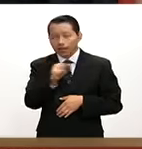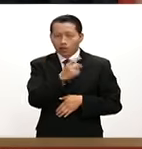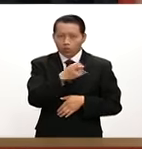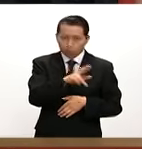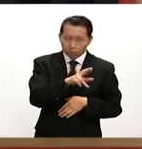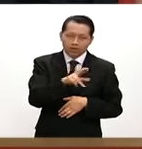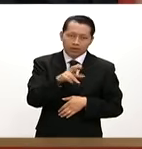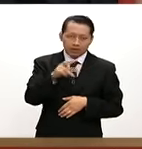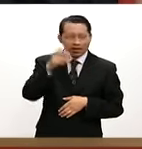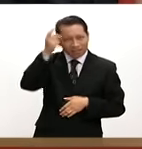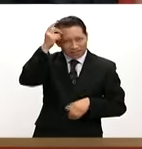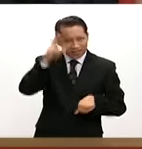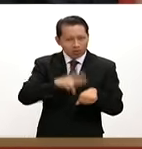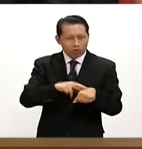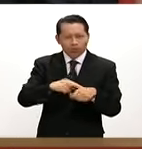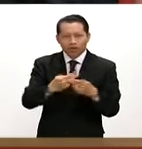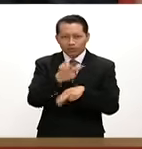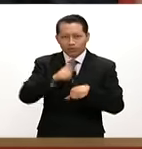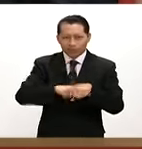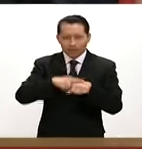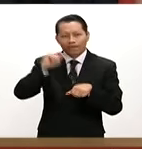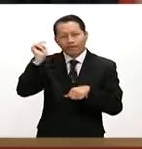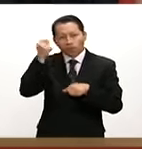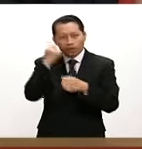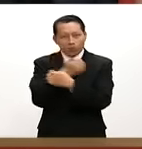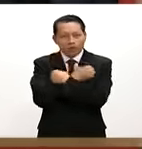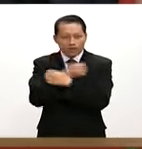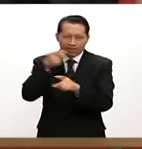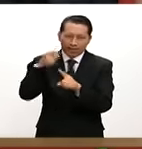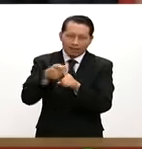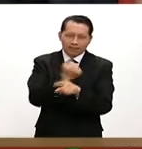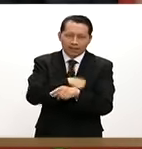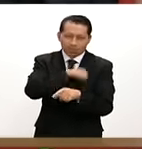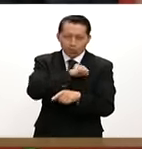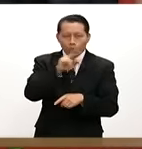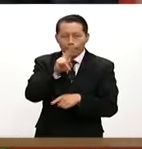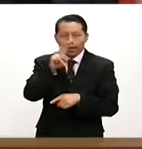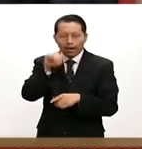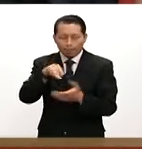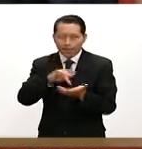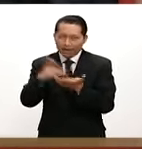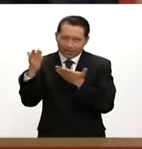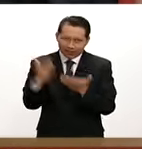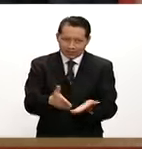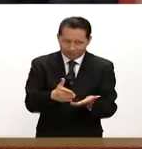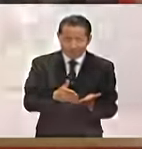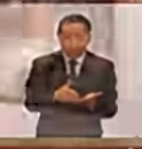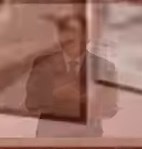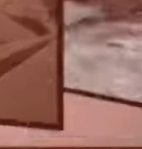Aguilar Ortega, director nacional de Tecnologías Educativas en Salud de la Universidad del Valle de México. Gracias por estar con nosotros. Gracias.